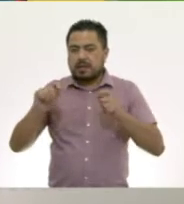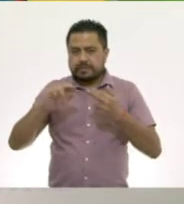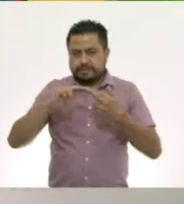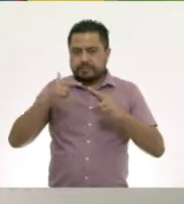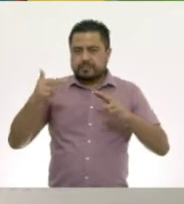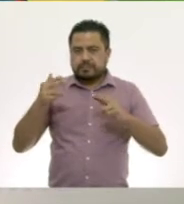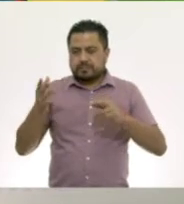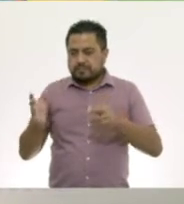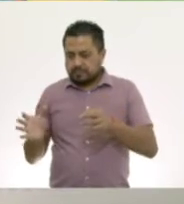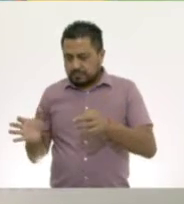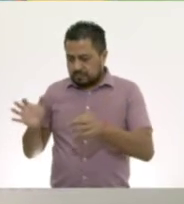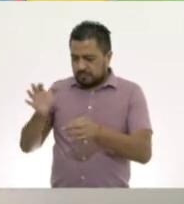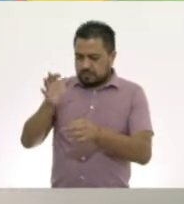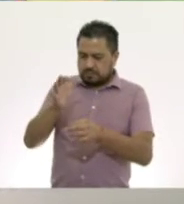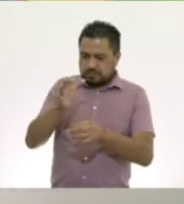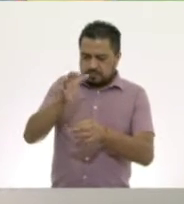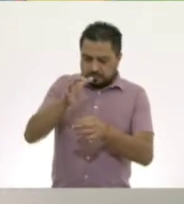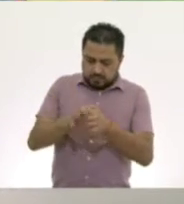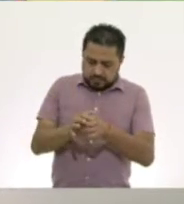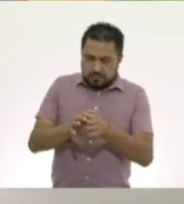colocamos la liga.